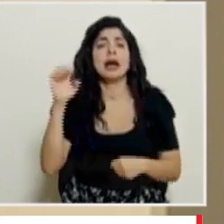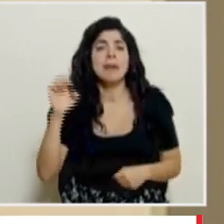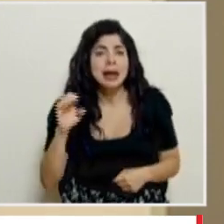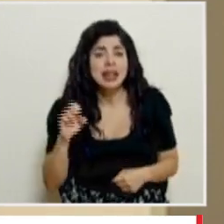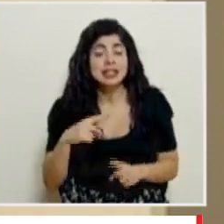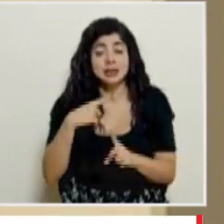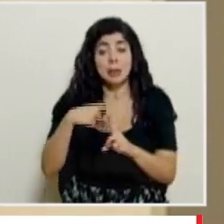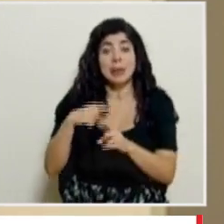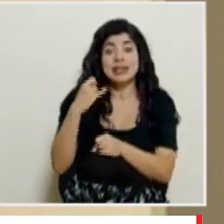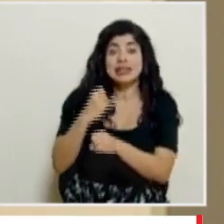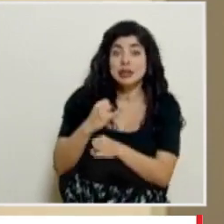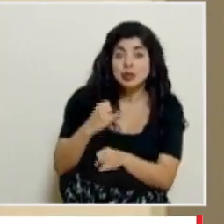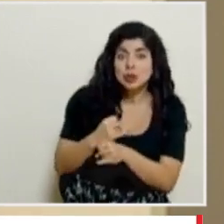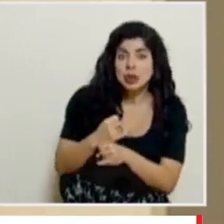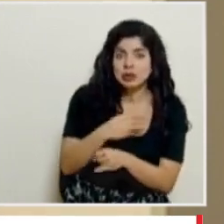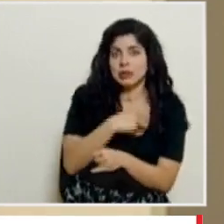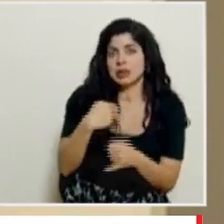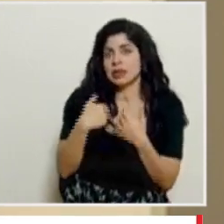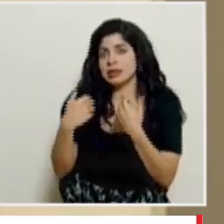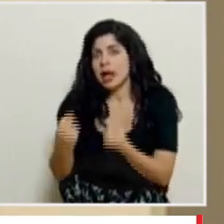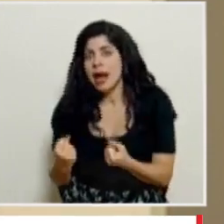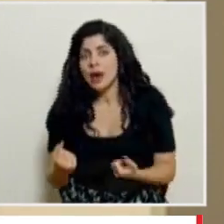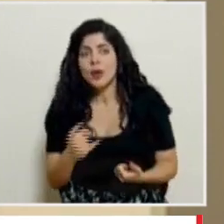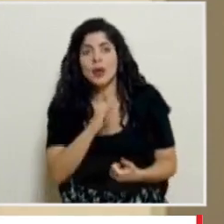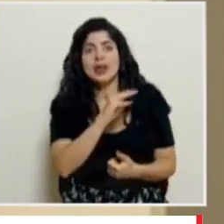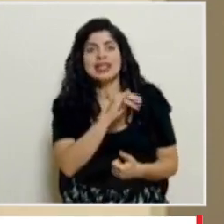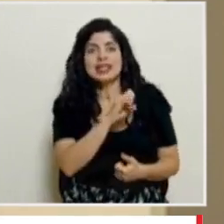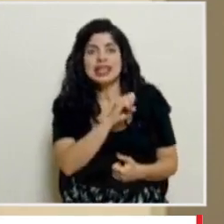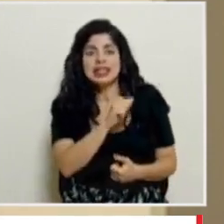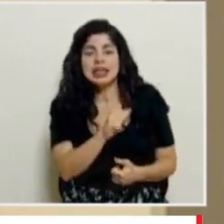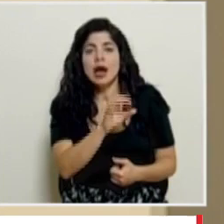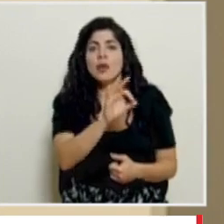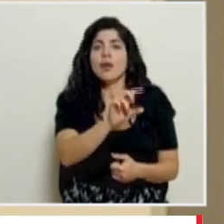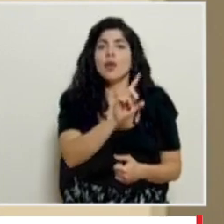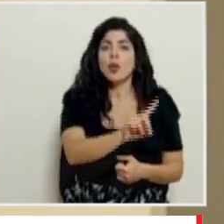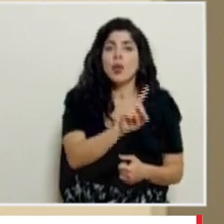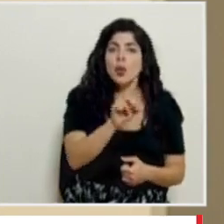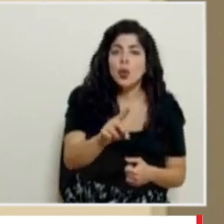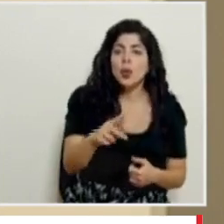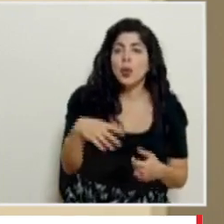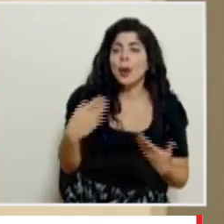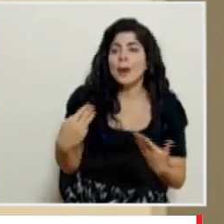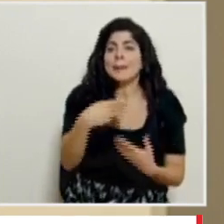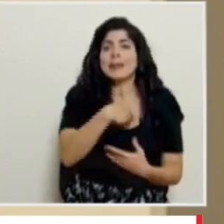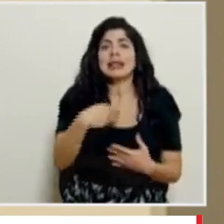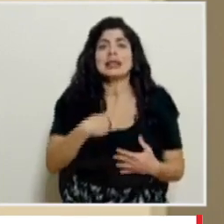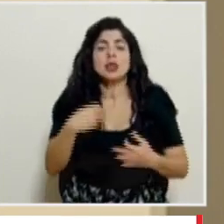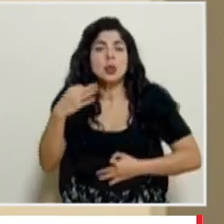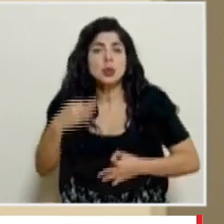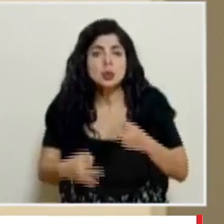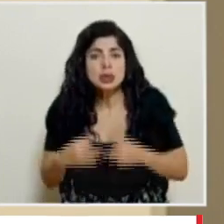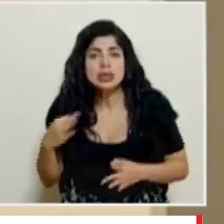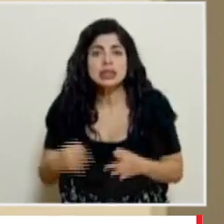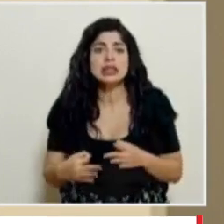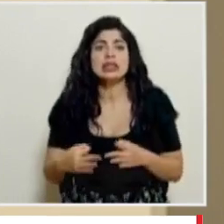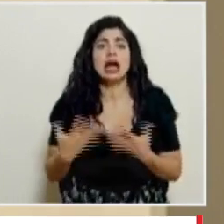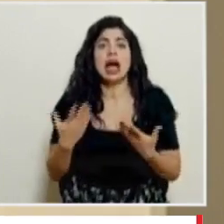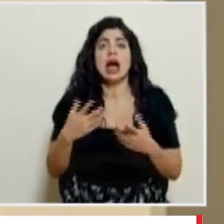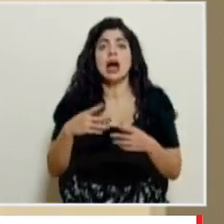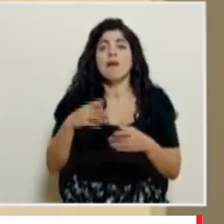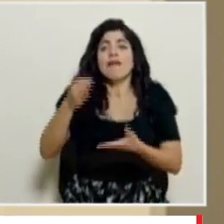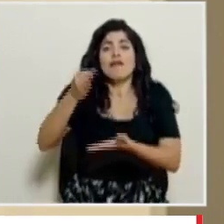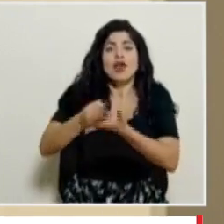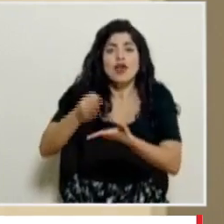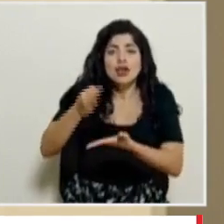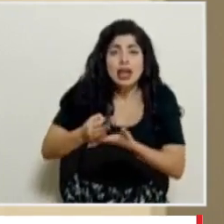instituciones como el Ministerio de Salud, el INCIENSA, el 911, el Ministerio de Justicia, los puestos